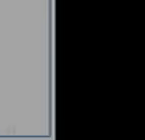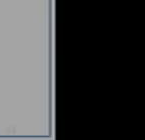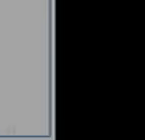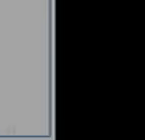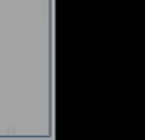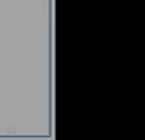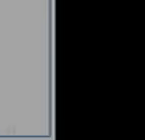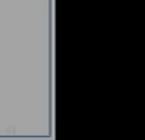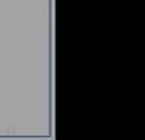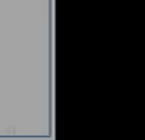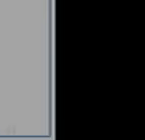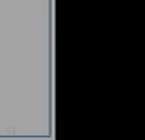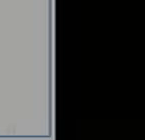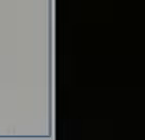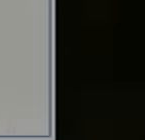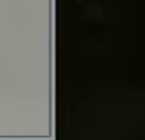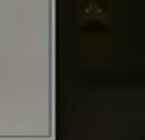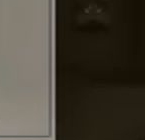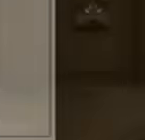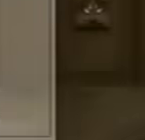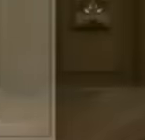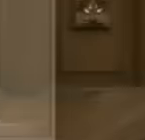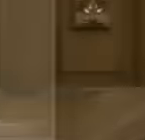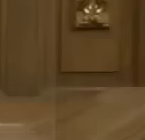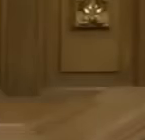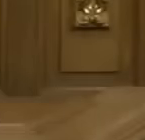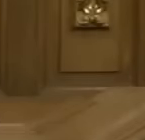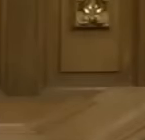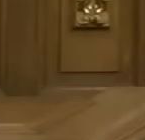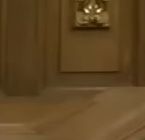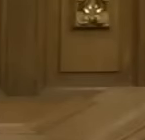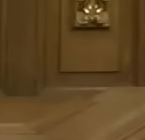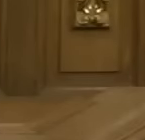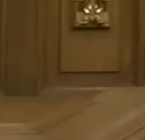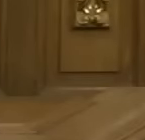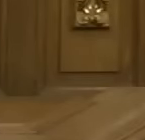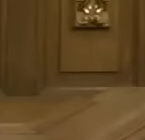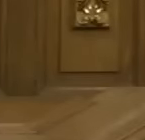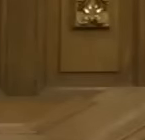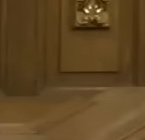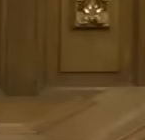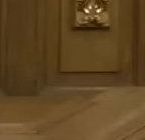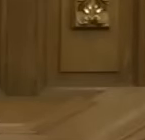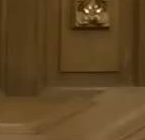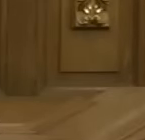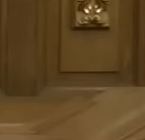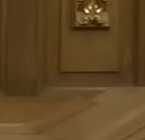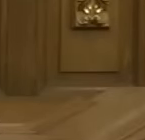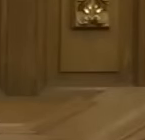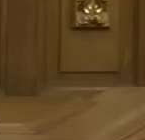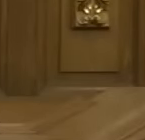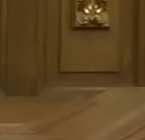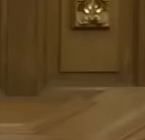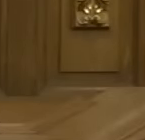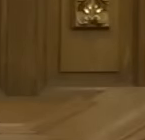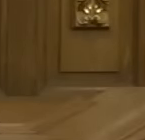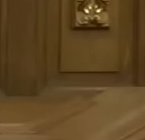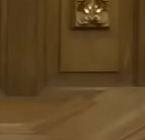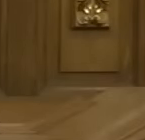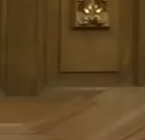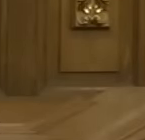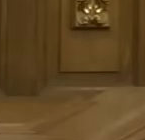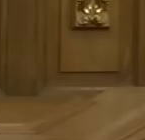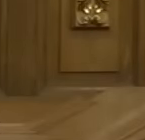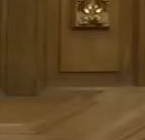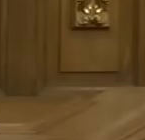creó ese Laboratorio Forense de Investigación Digital que publicó ese folleto fíjense que en particular le quitan el exequivo